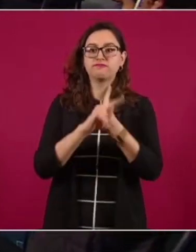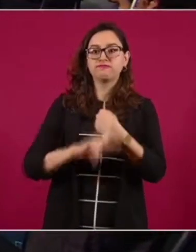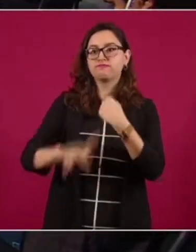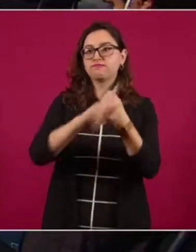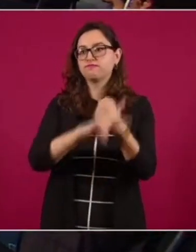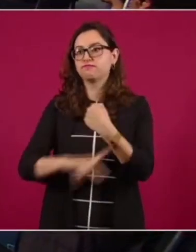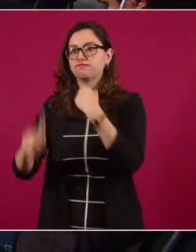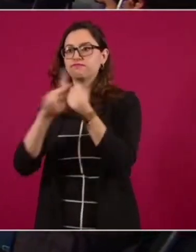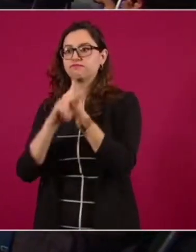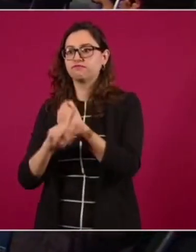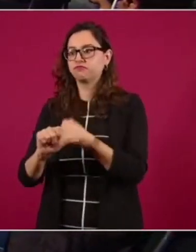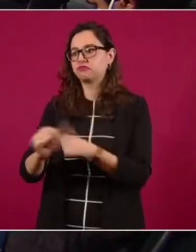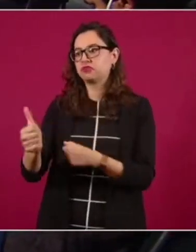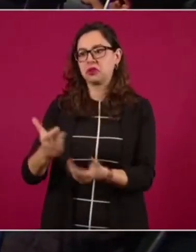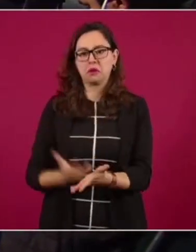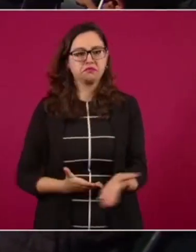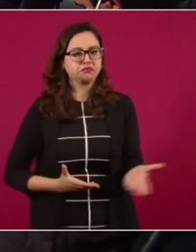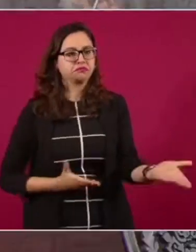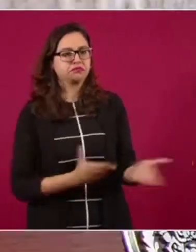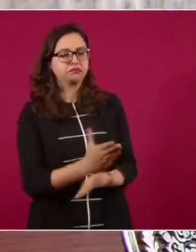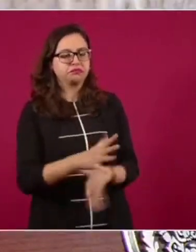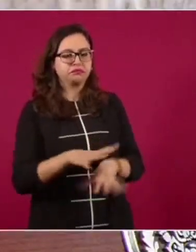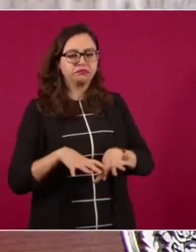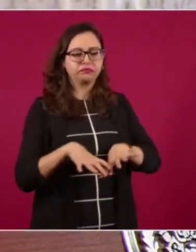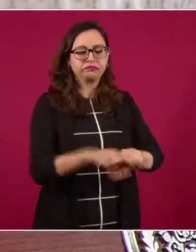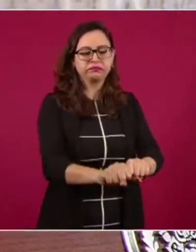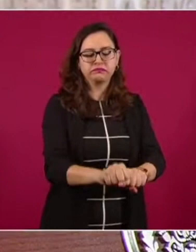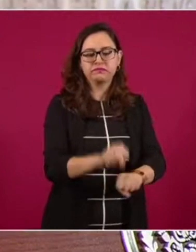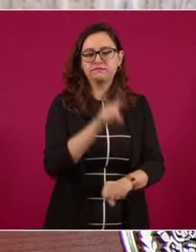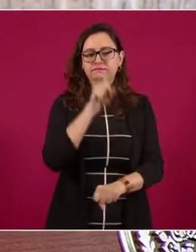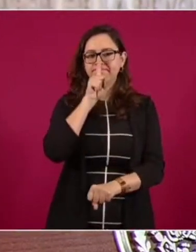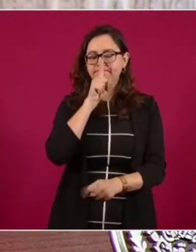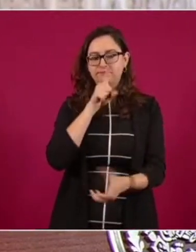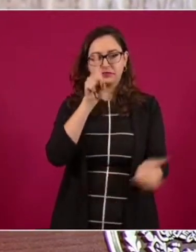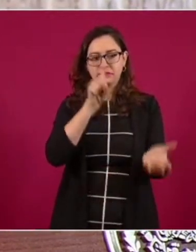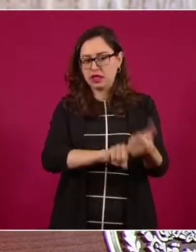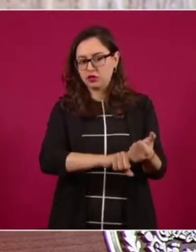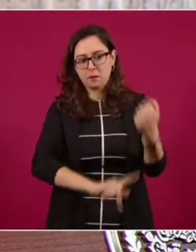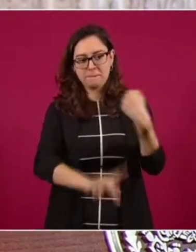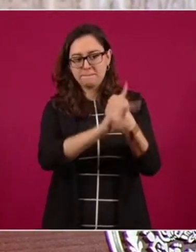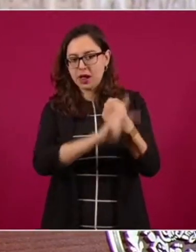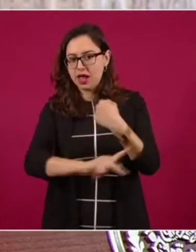sin participar en conflictos internos,